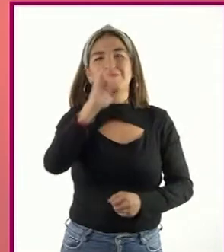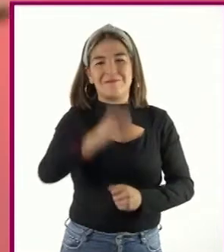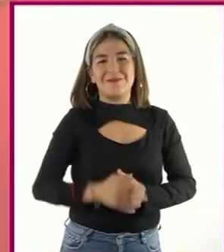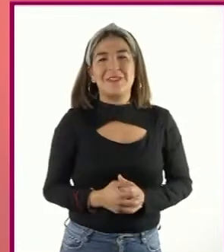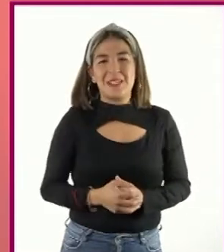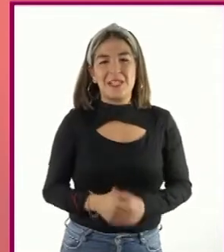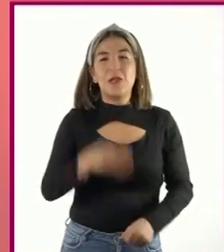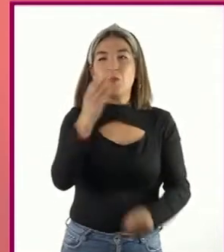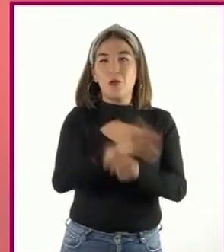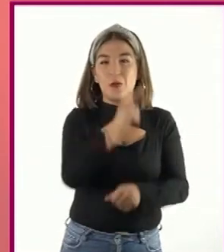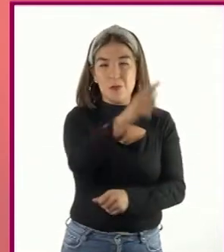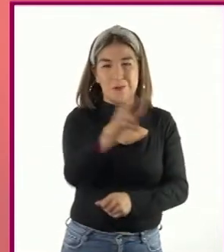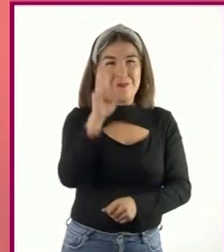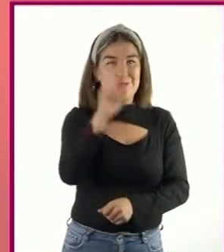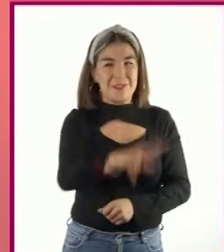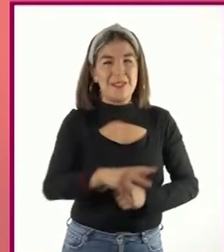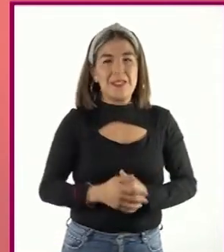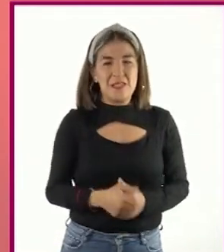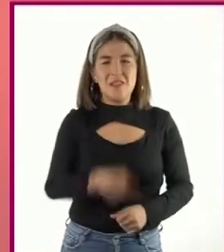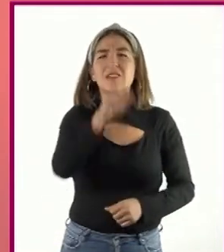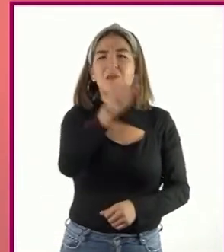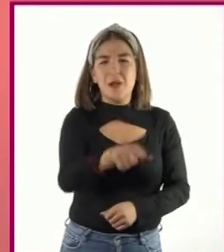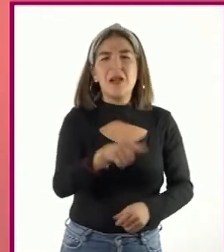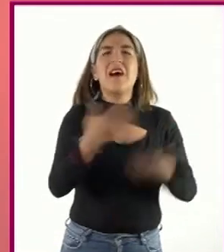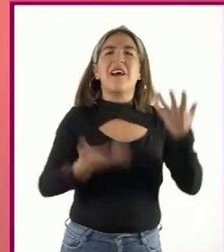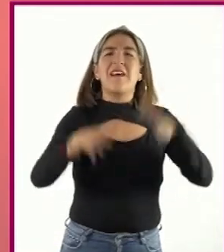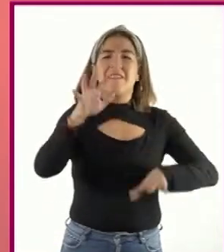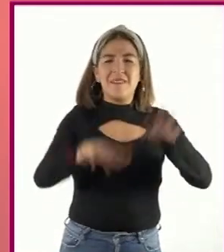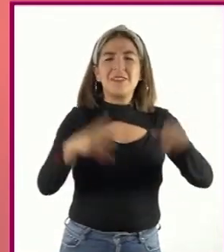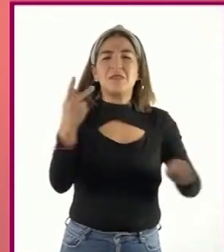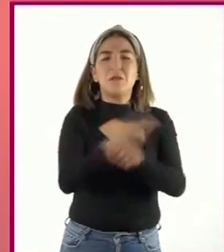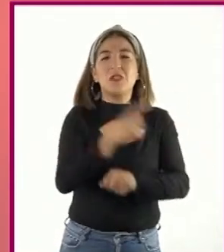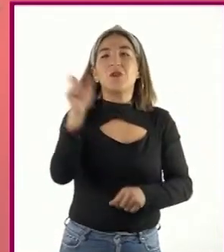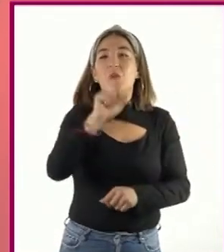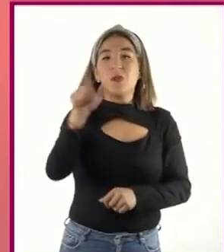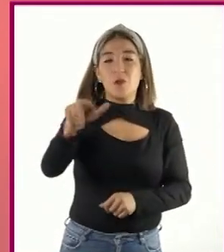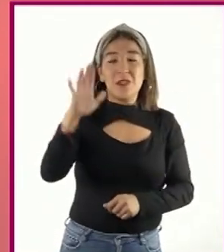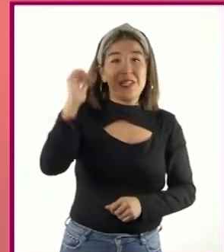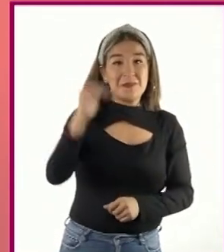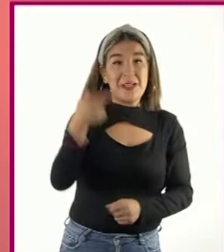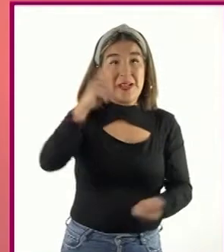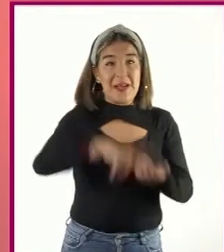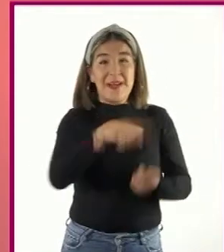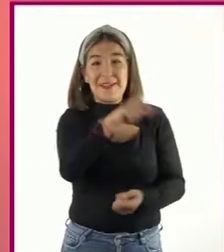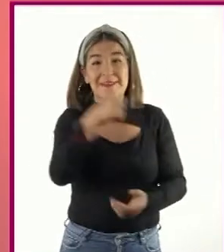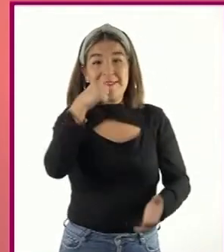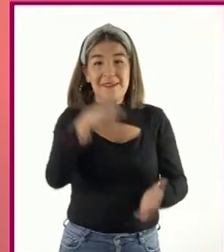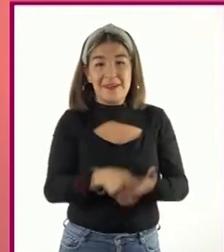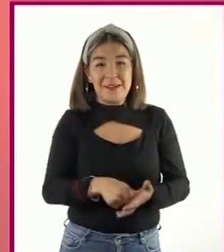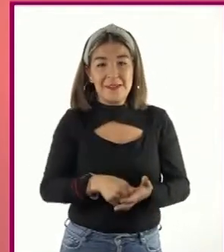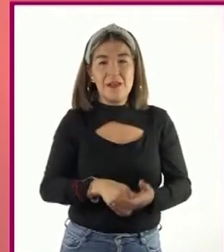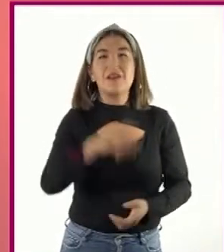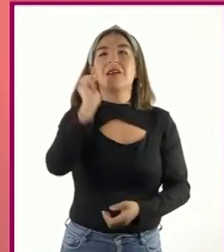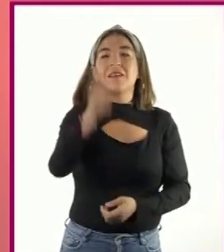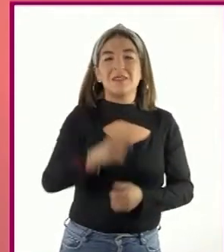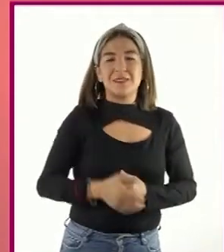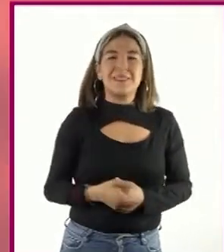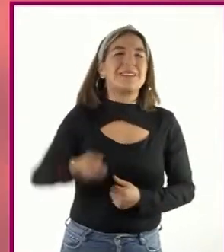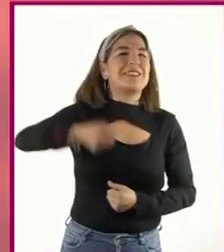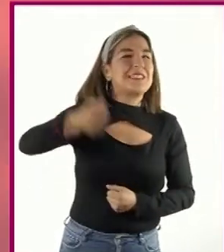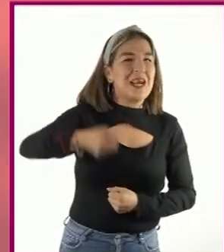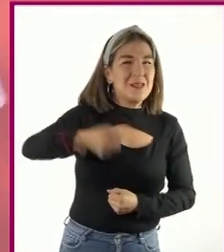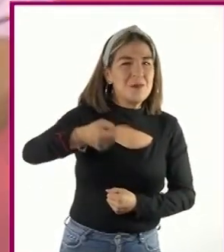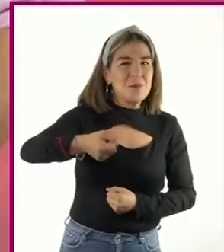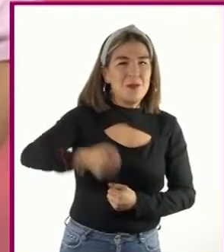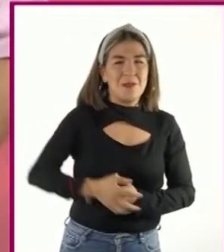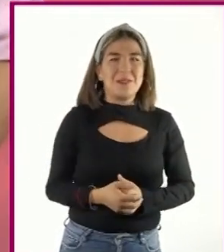Y como pudiste notar, también suele ocurrir que en las despedidas de las cartas formales se mandan saludos.